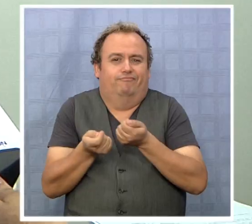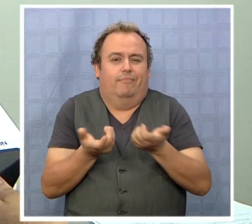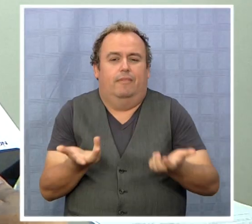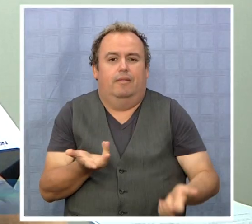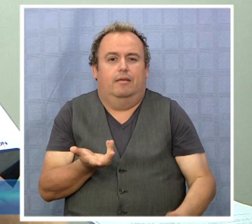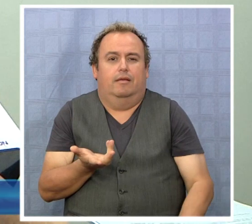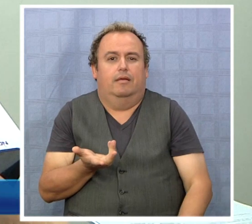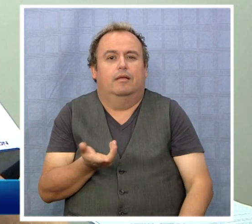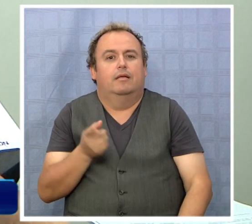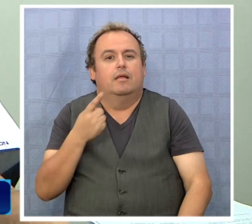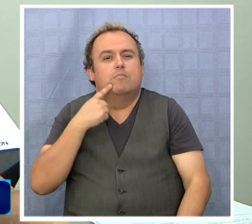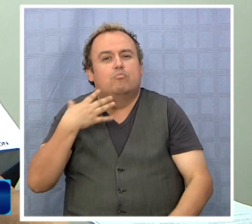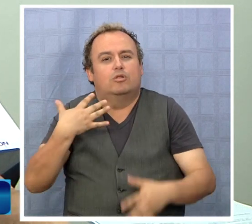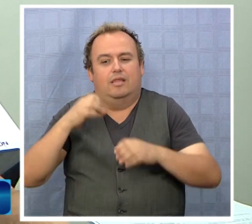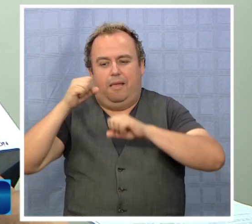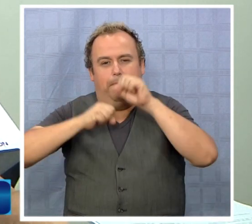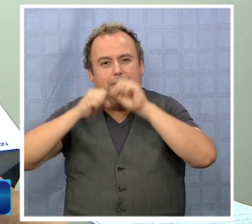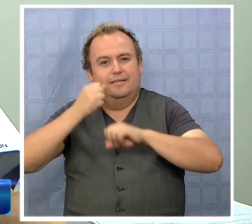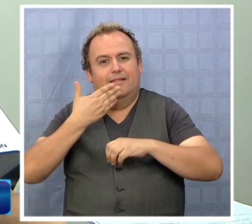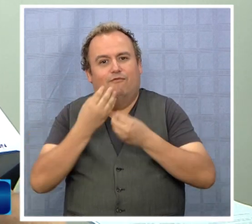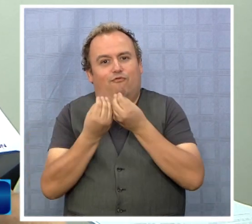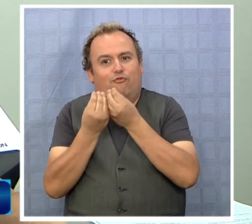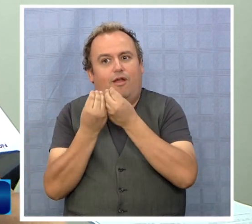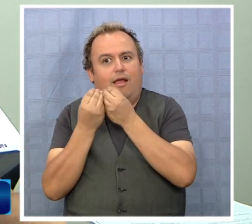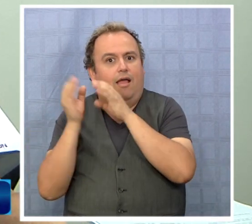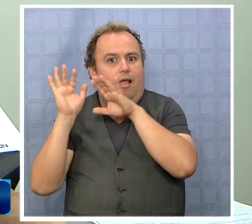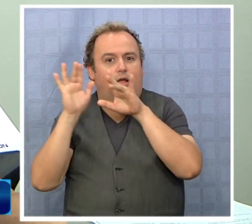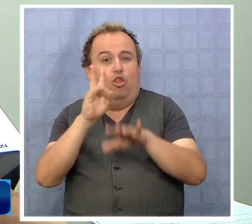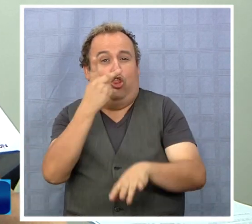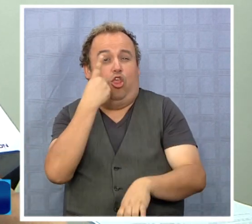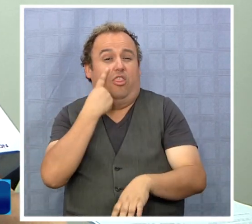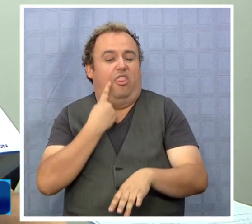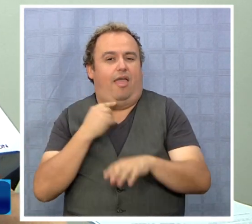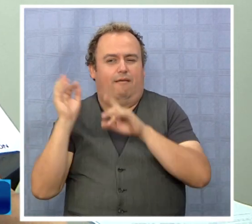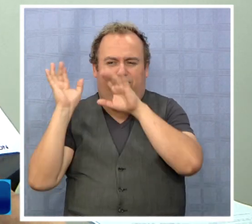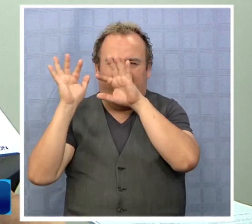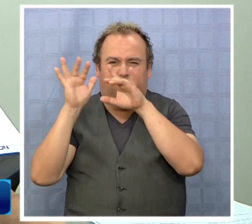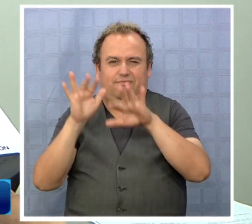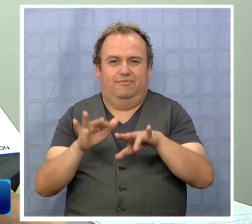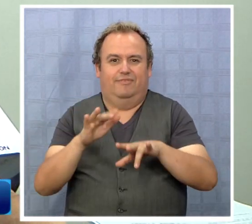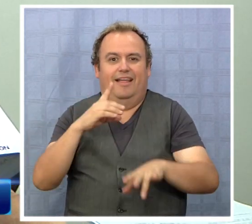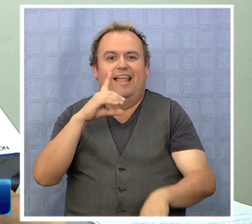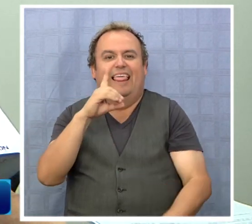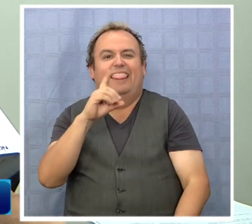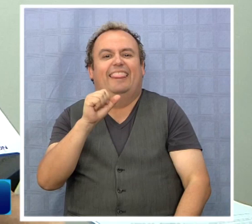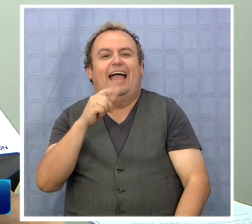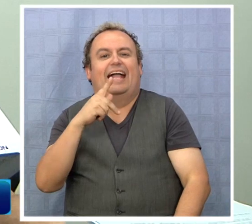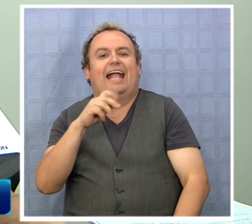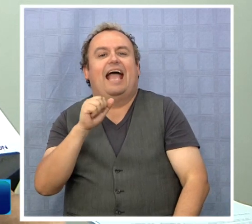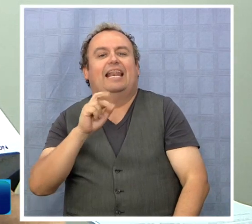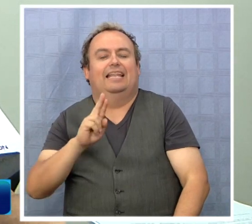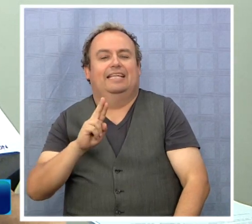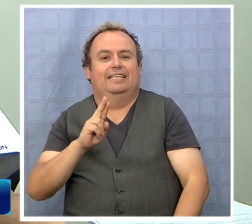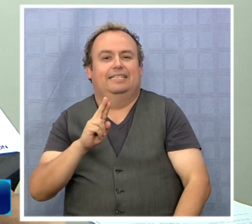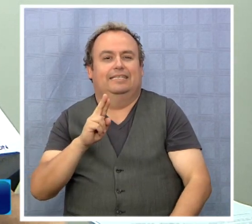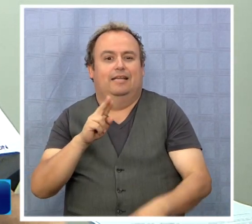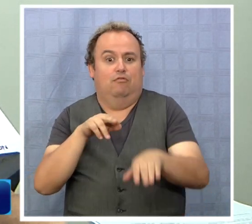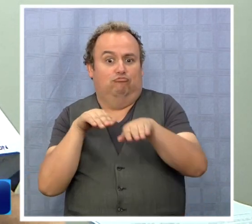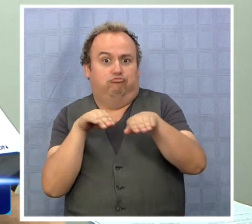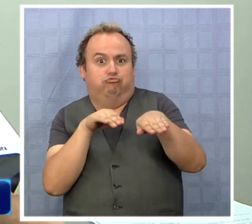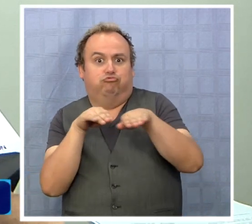que se han beneficiado por esos dos días respecto a sus negocios, a locales,